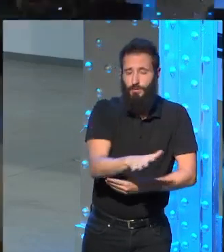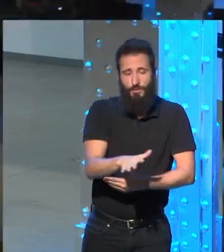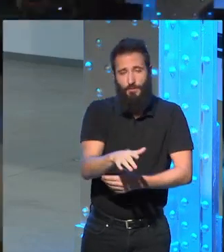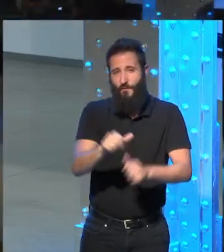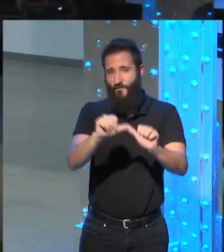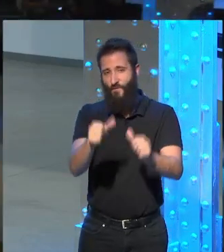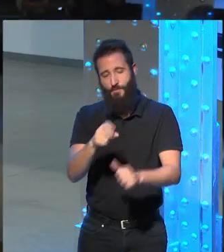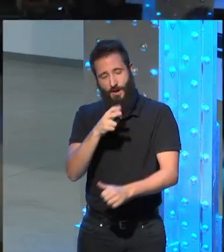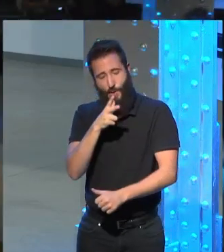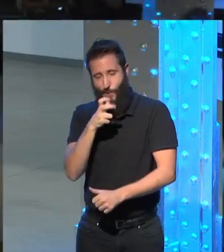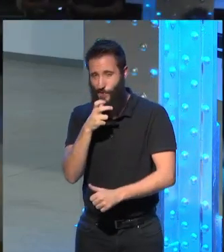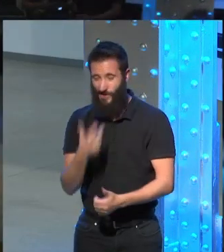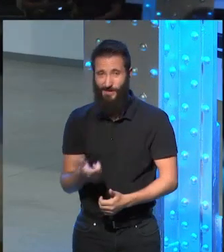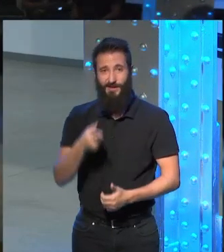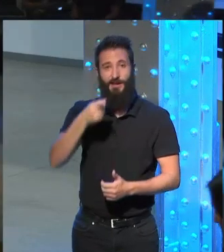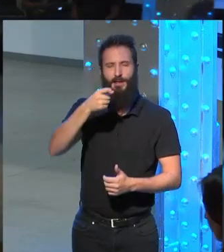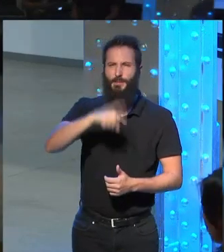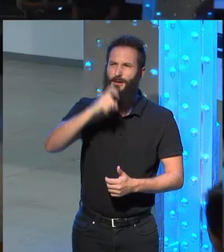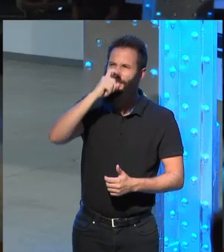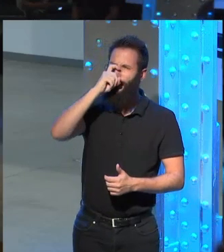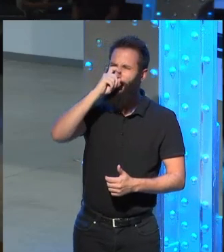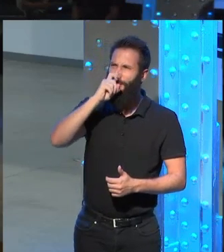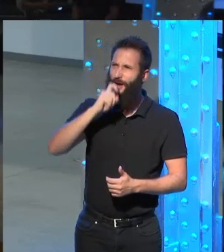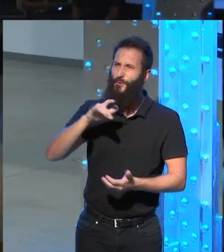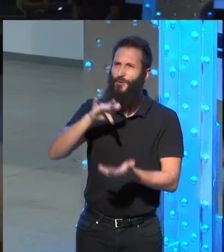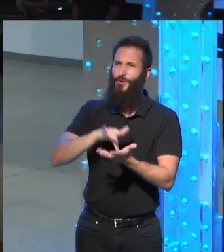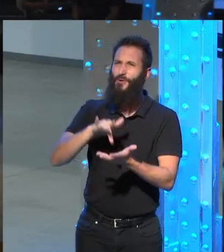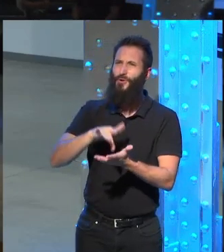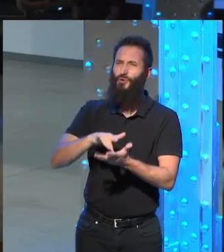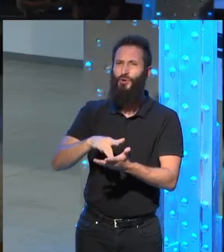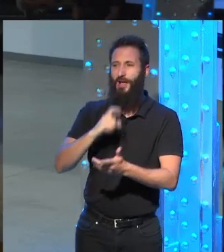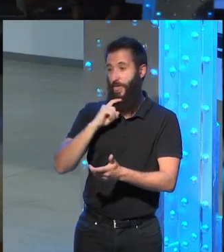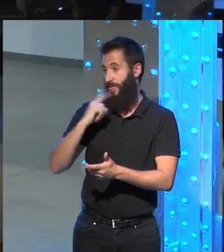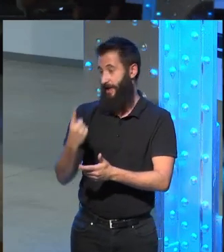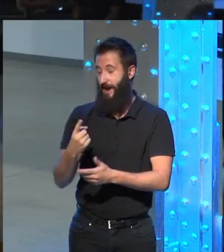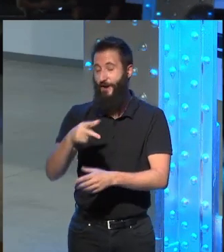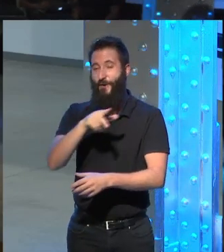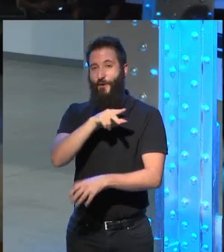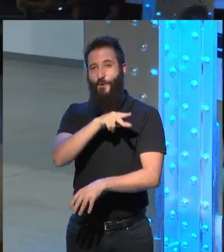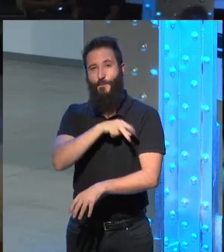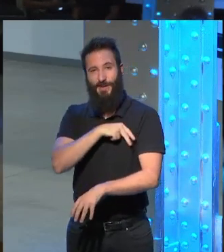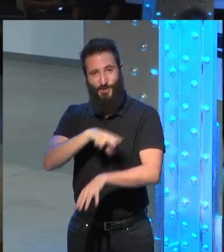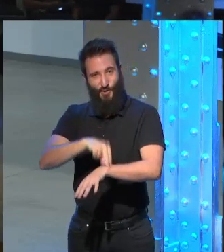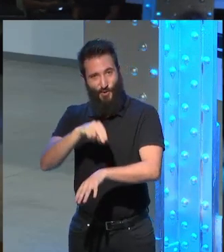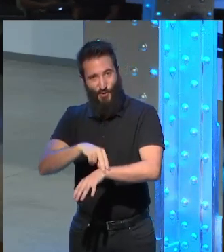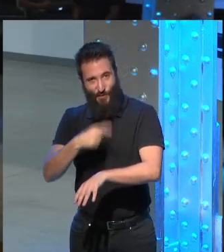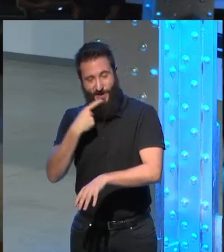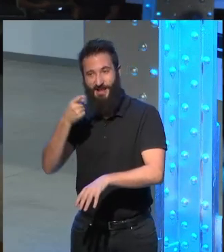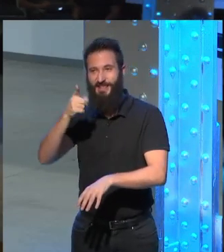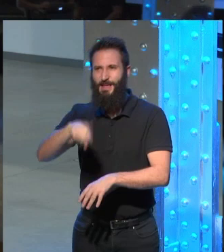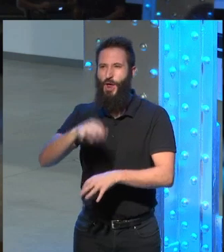y recuerdo unos días después del anuncio del premio Nobel habíamos organizado con mucha antelación